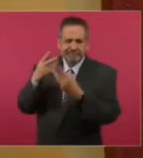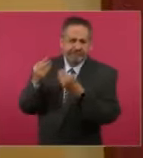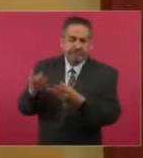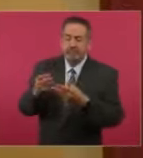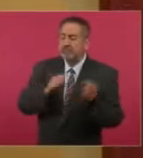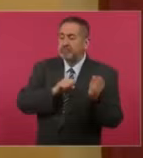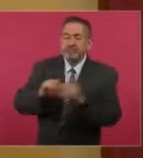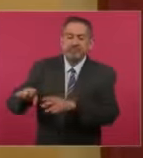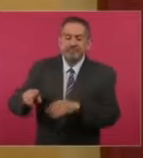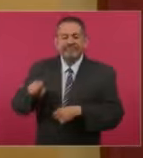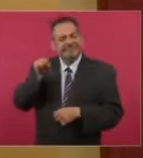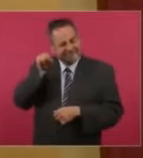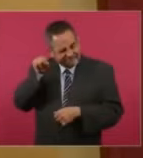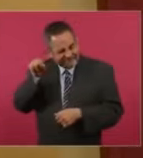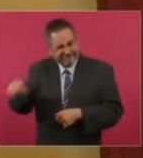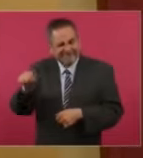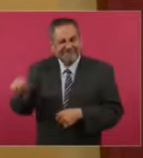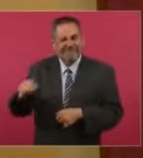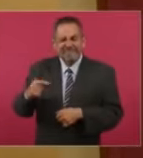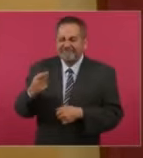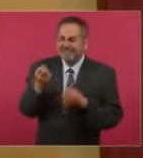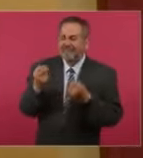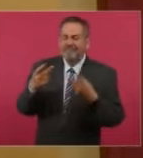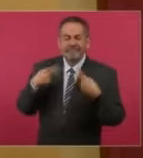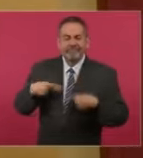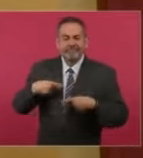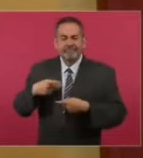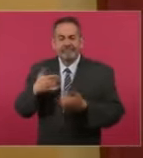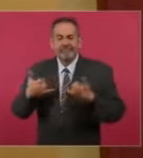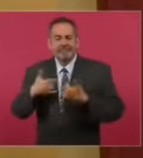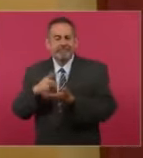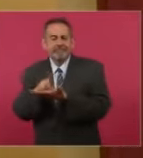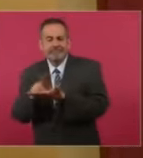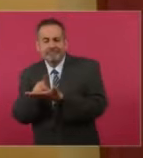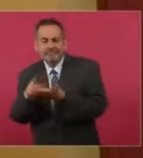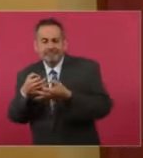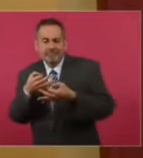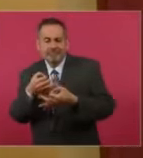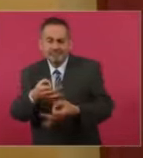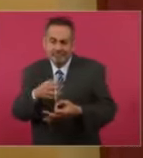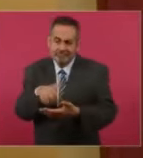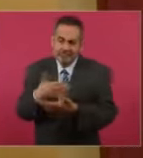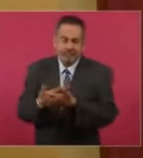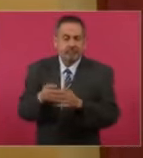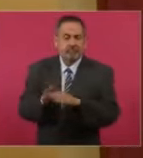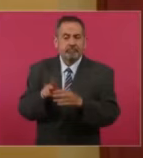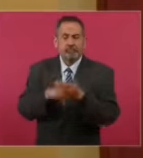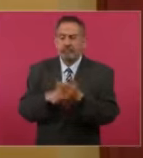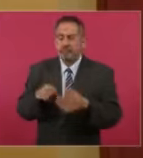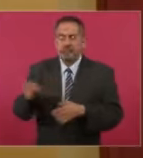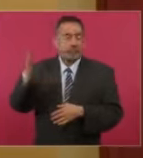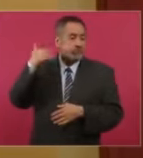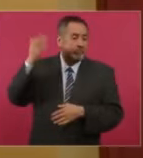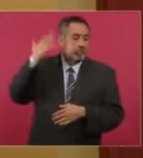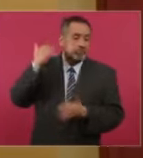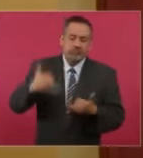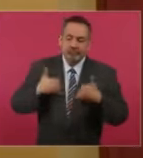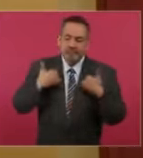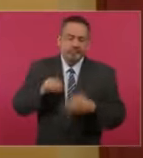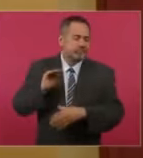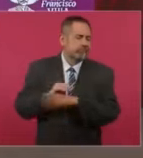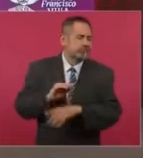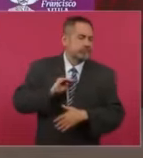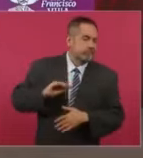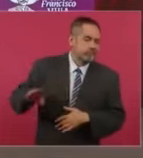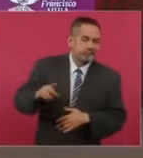por las políticas que se han tenido, o se tuvieron durante décadas, en donde la juventud importó poco y se le